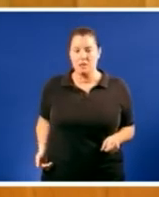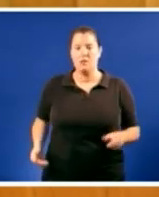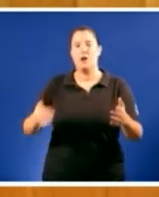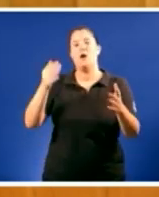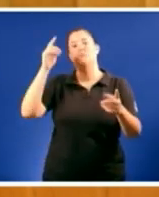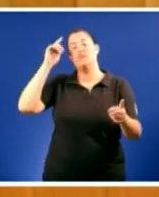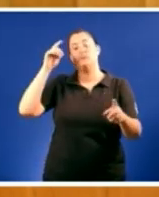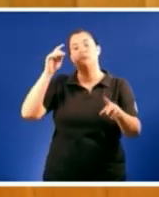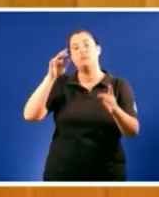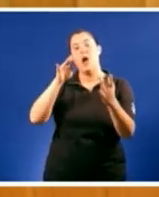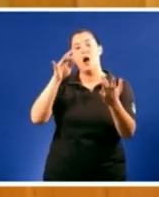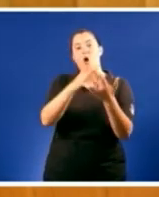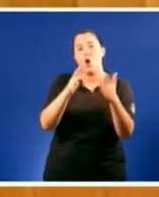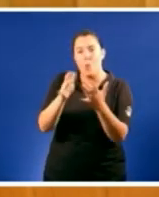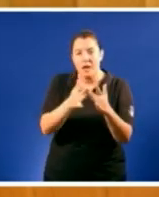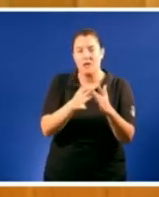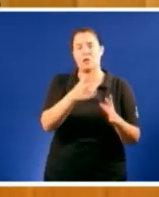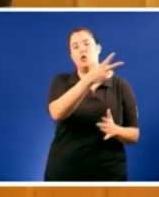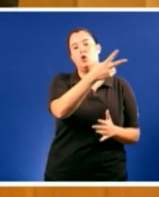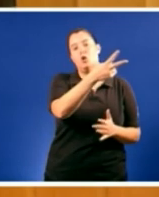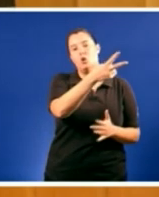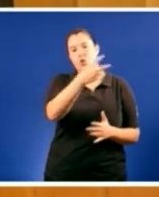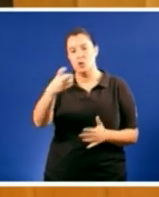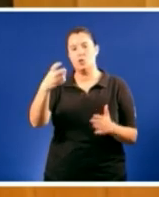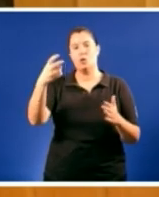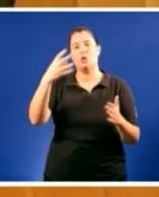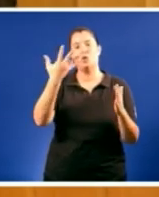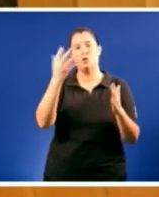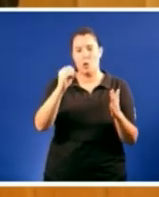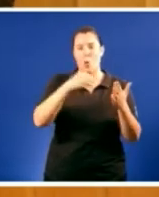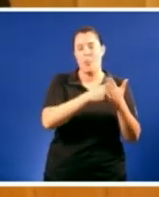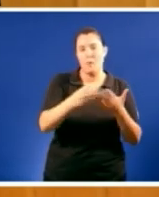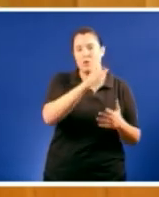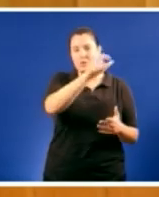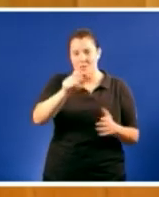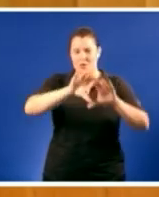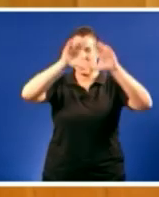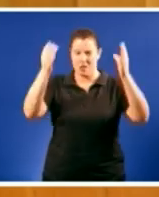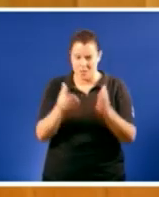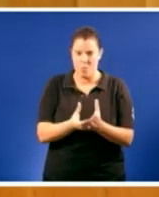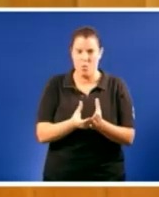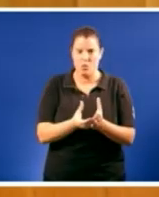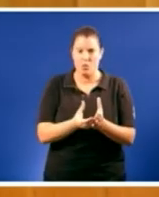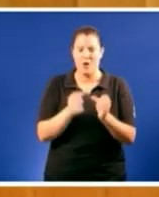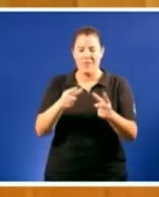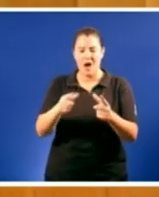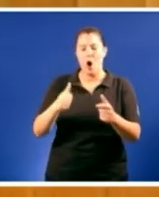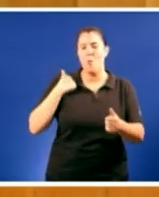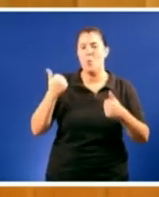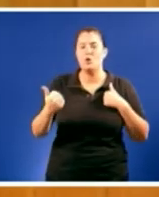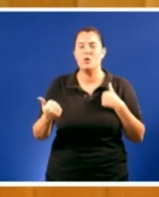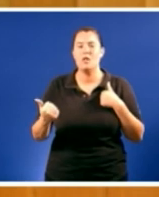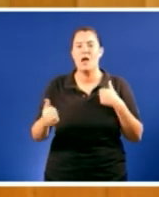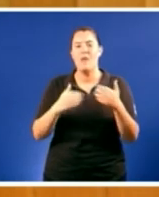millóns de persoas no mundo unha venta de oportunidades para dar soporte a unha